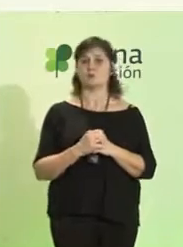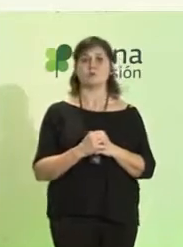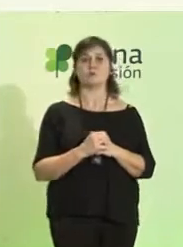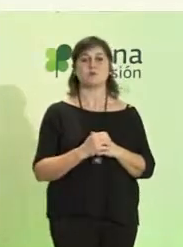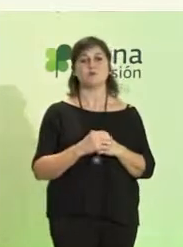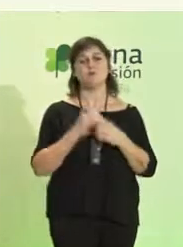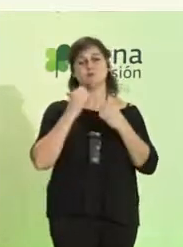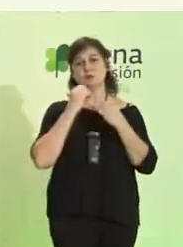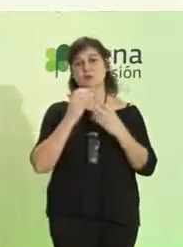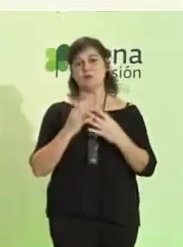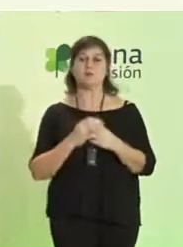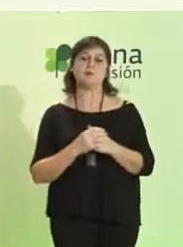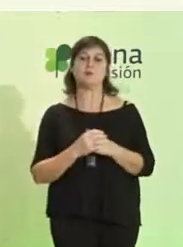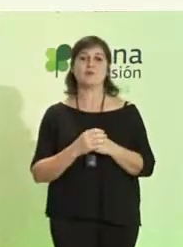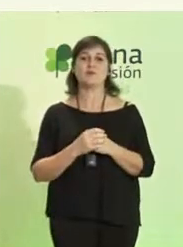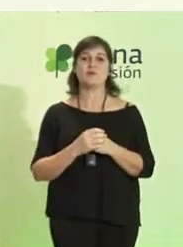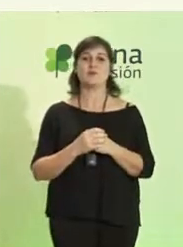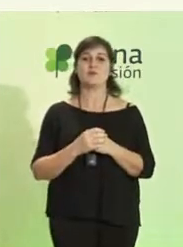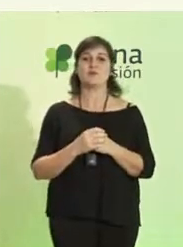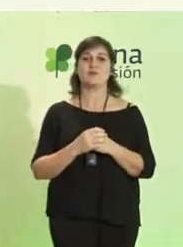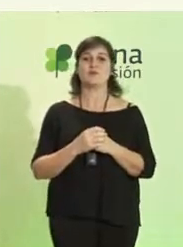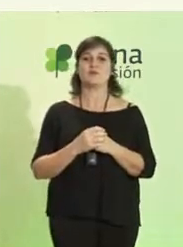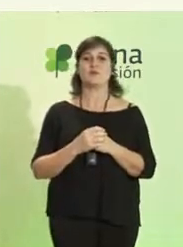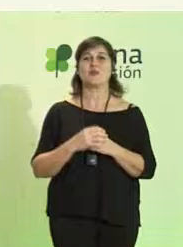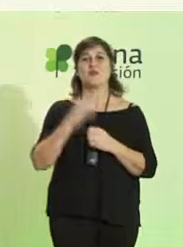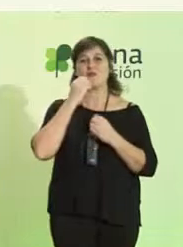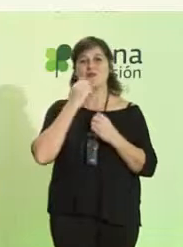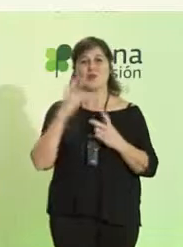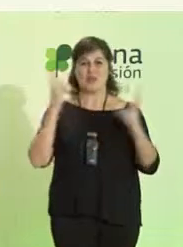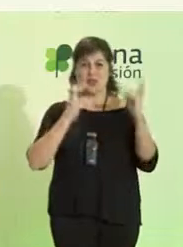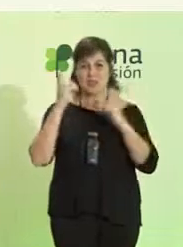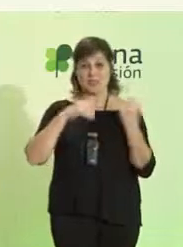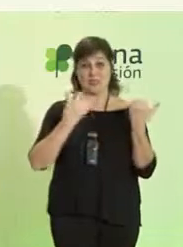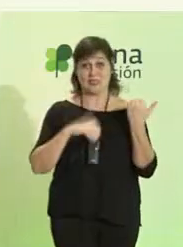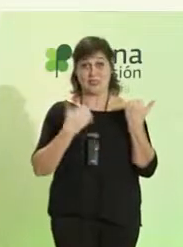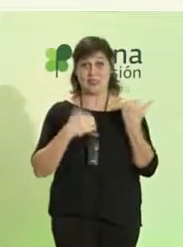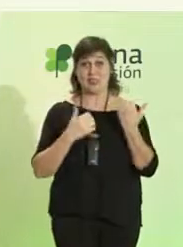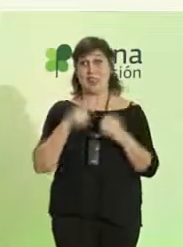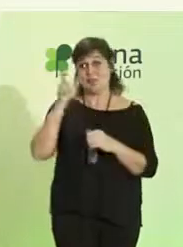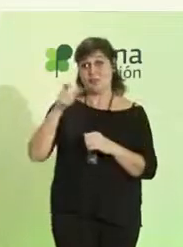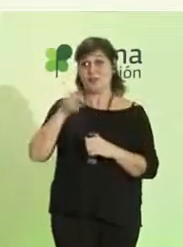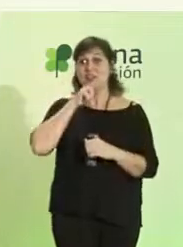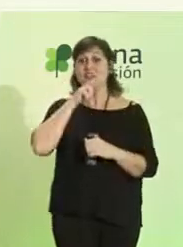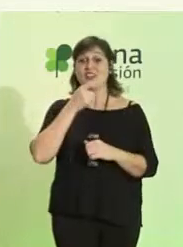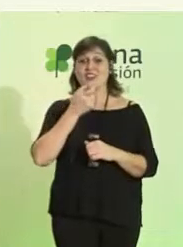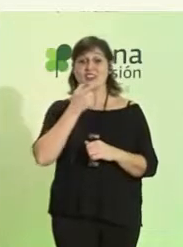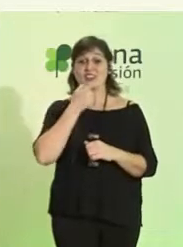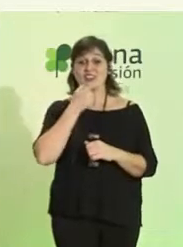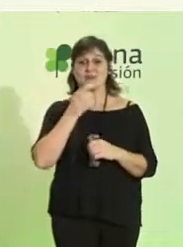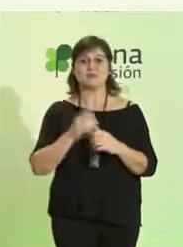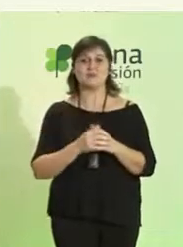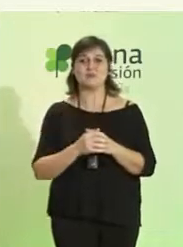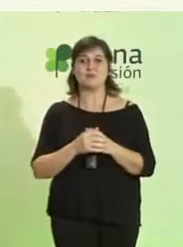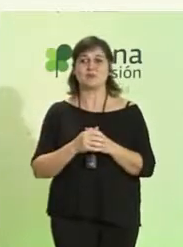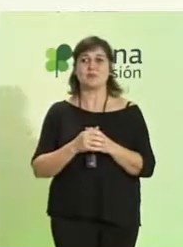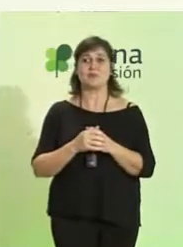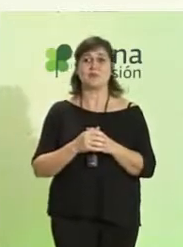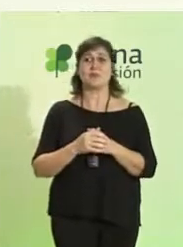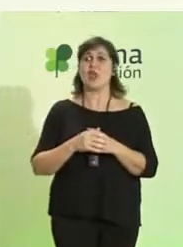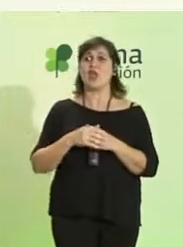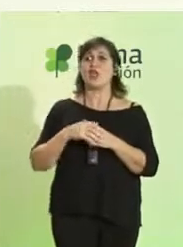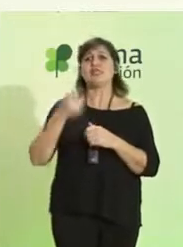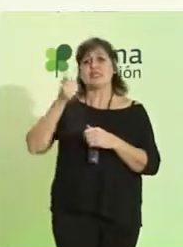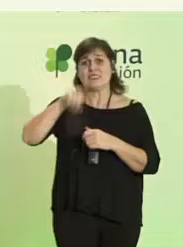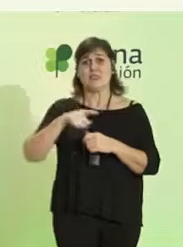Bueno, pues he dicho muchas... Bienvenidos a Sevilla, aquellos que habláis en inglés. ...que no sois habitualmente